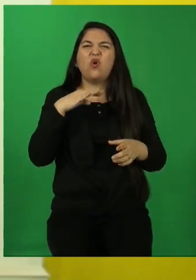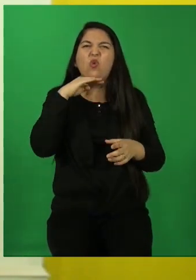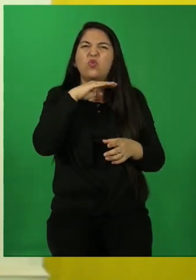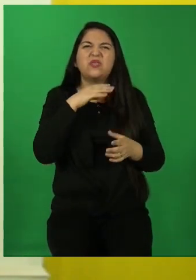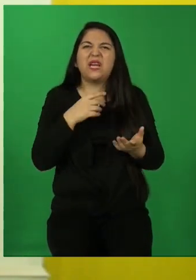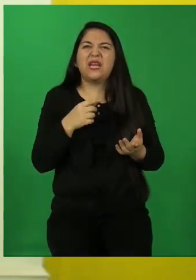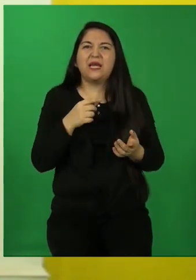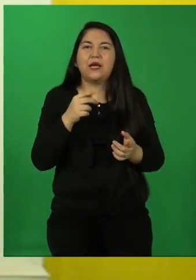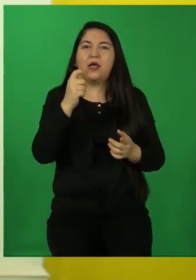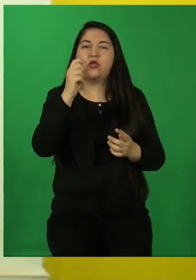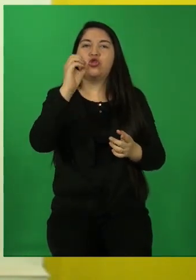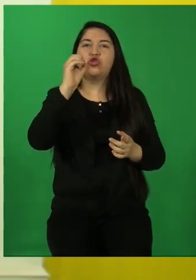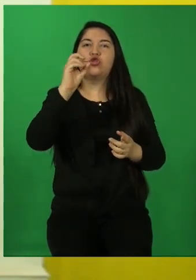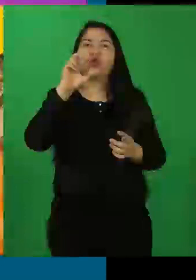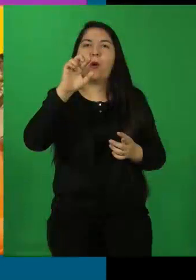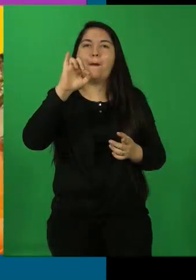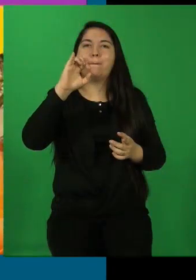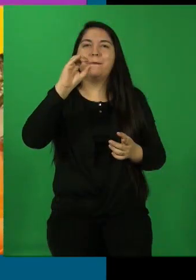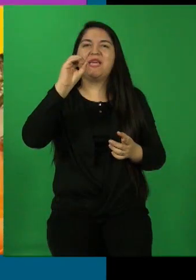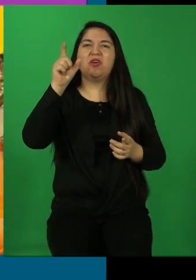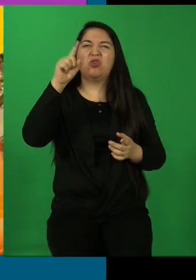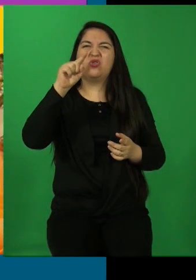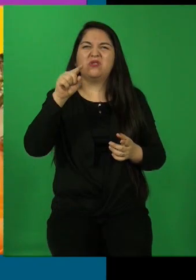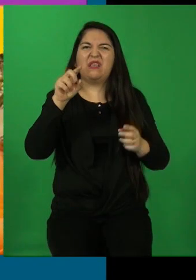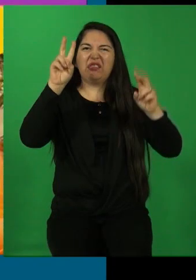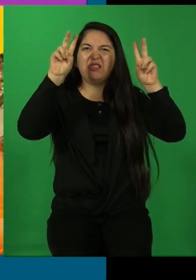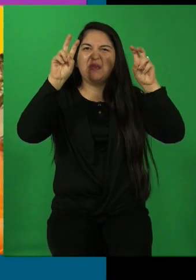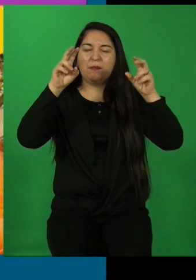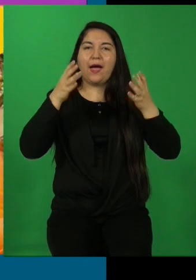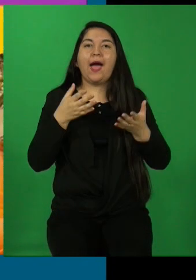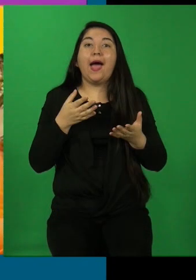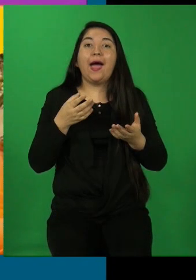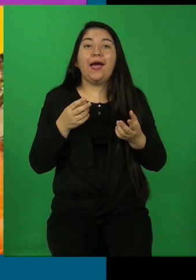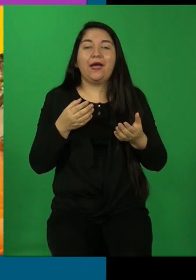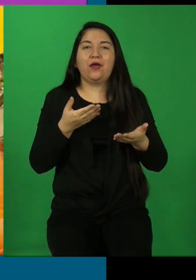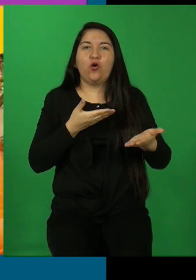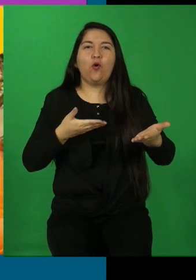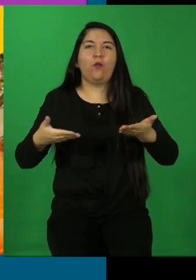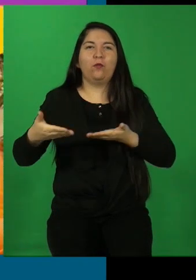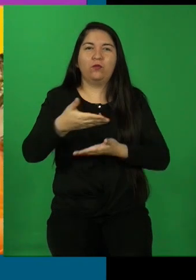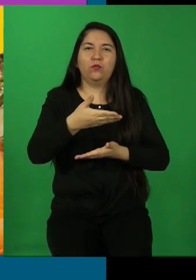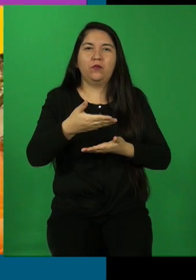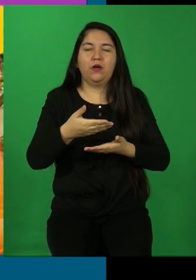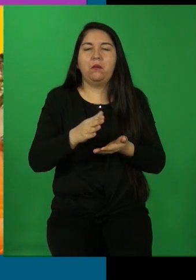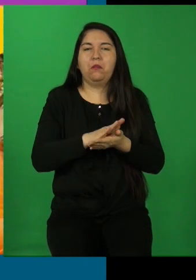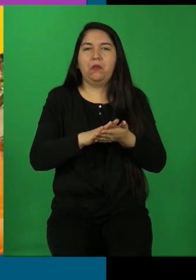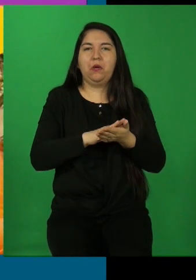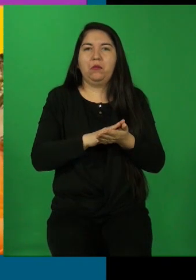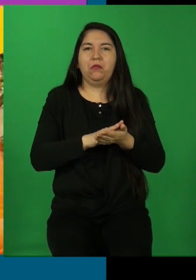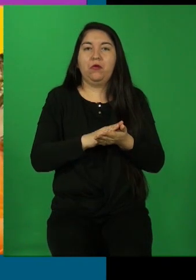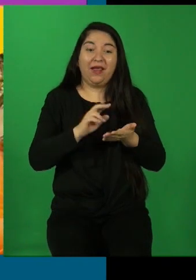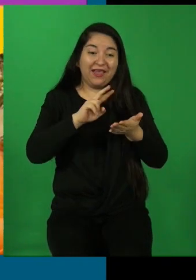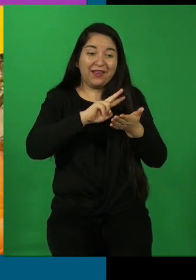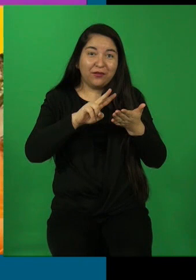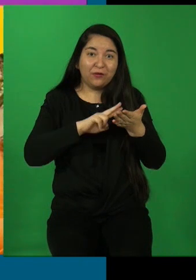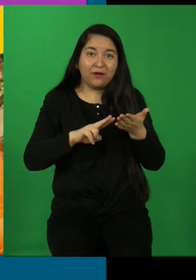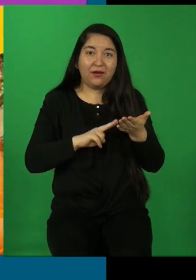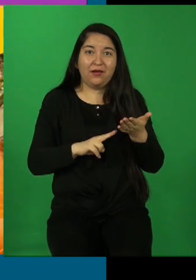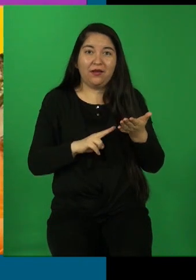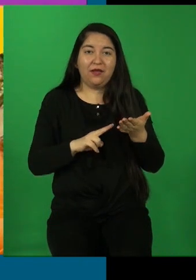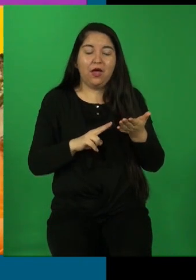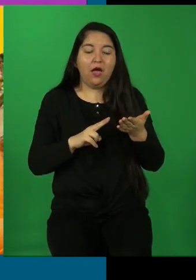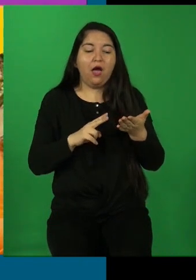¿Y qué es un tópico? Son temas comunes que se tratan dentro de la literatura. Dentro de la